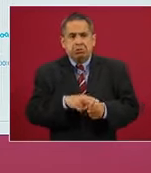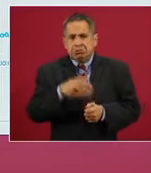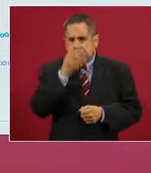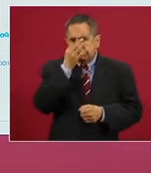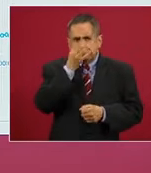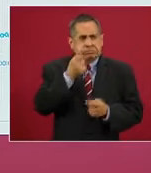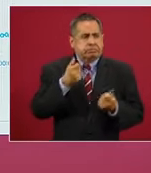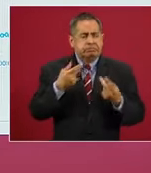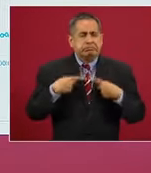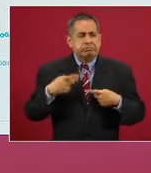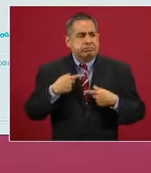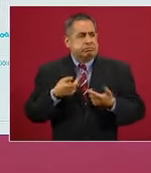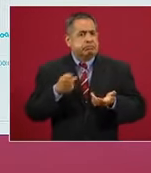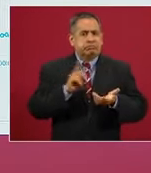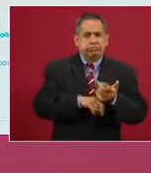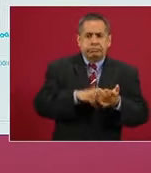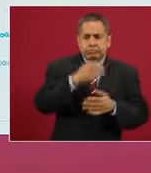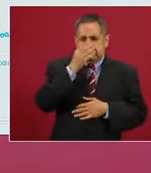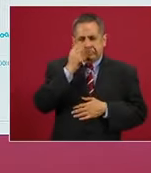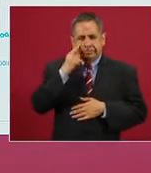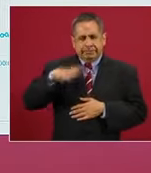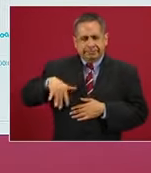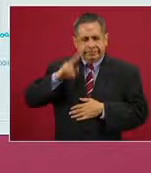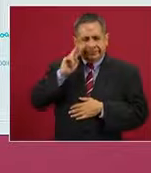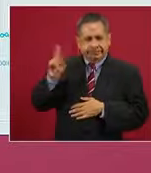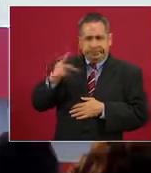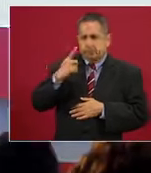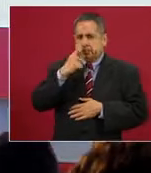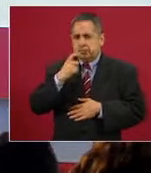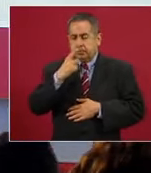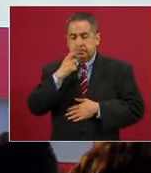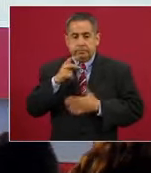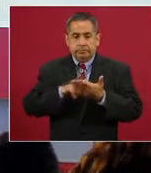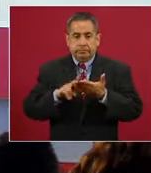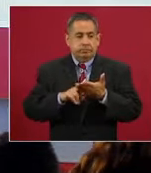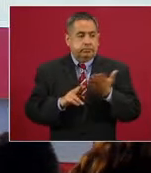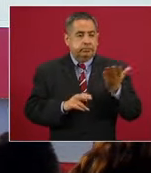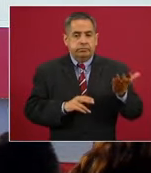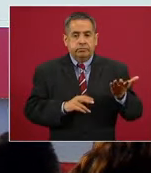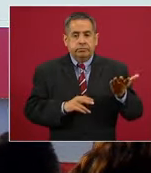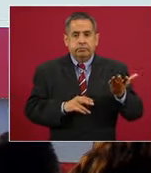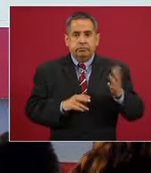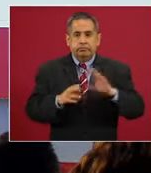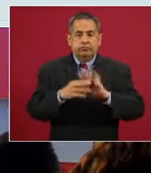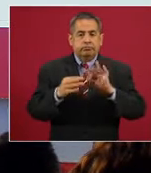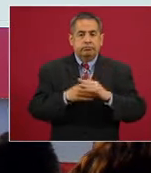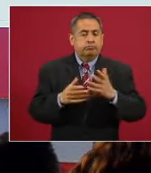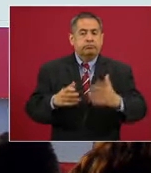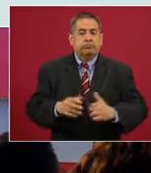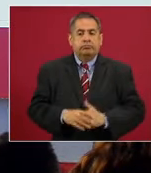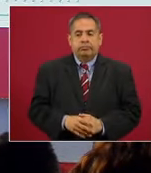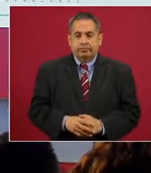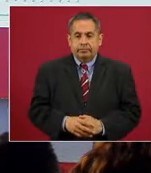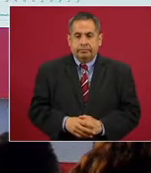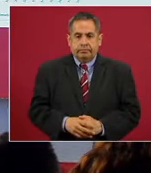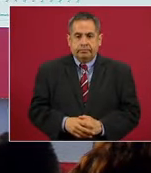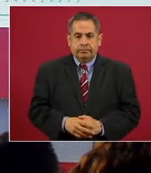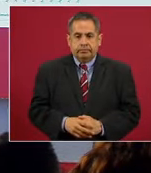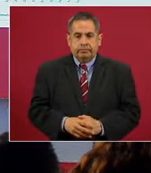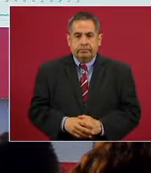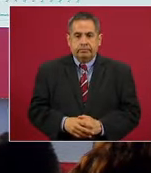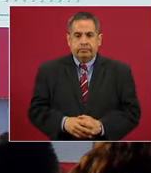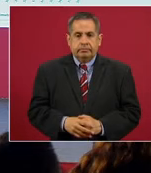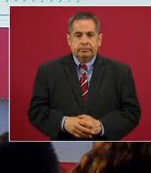ir viendo también en las etiquetas roja y verde, respectivamente, para camas generales y camas de terapia intensiva. La siguiente.